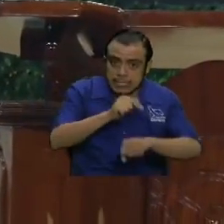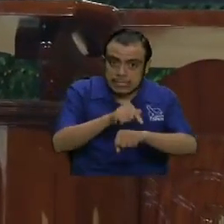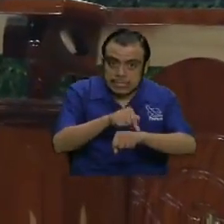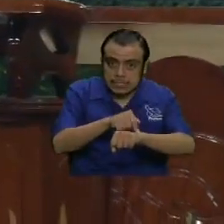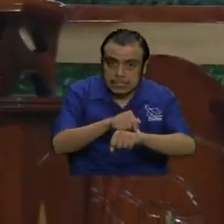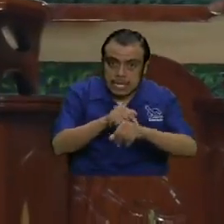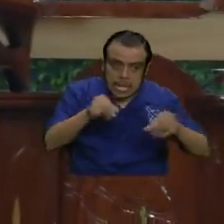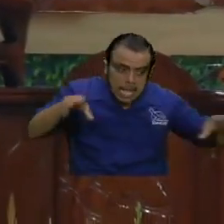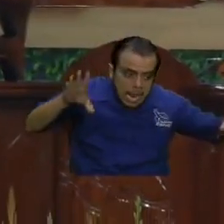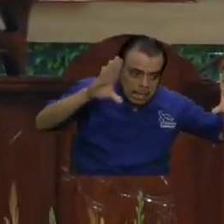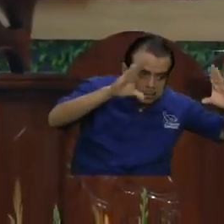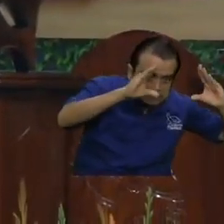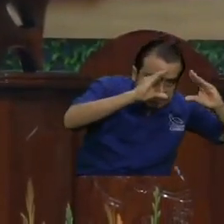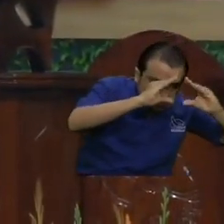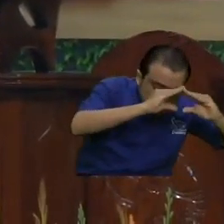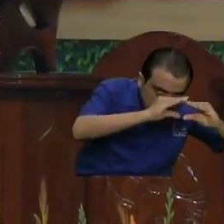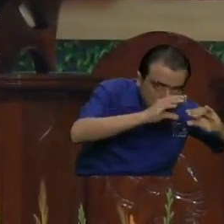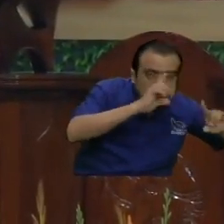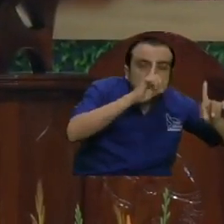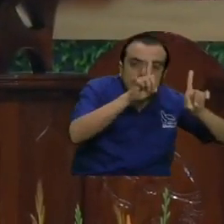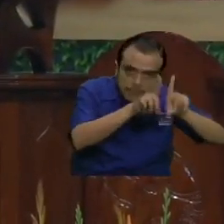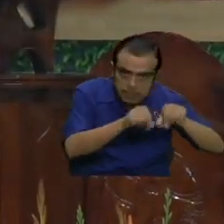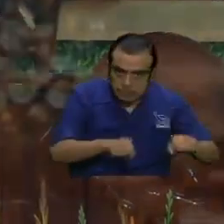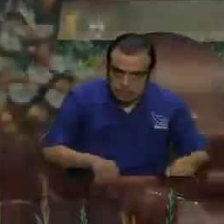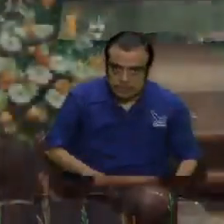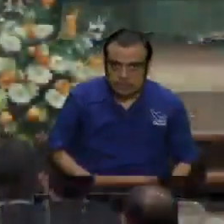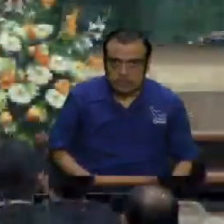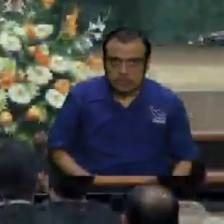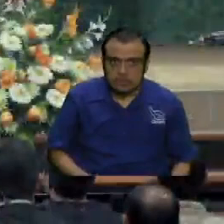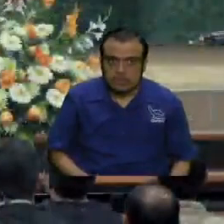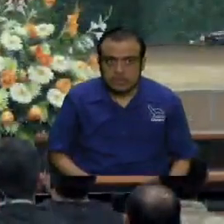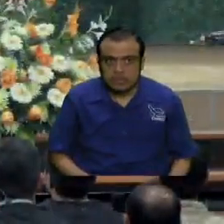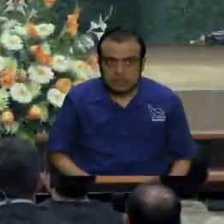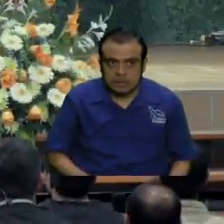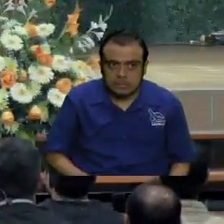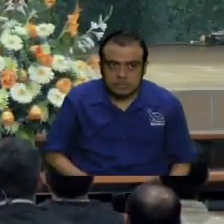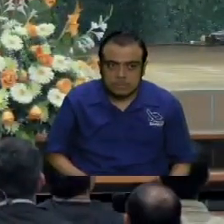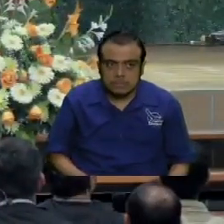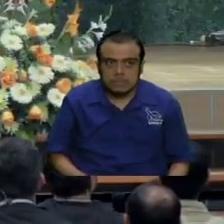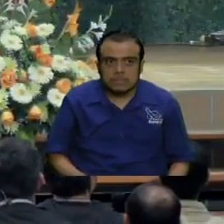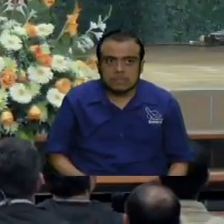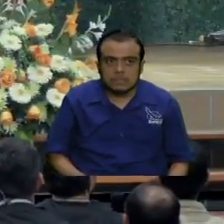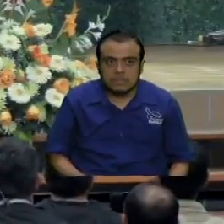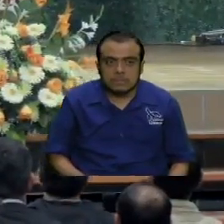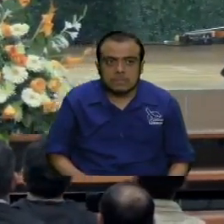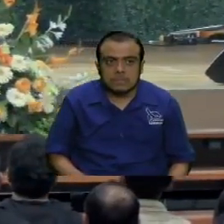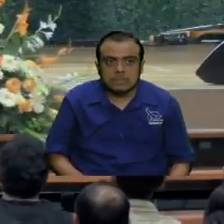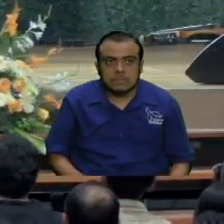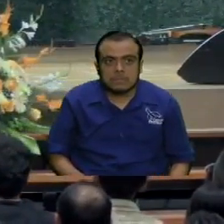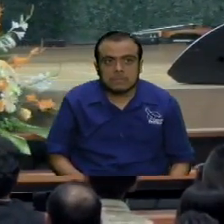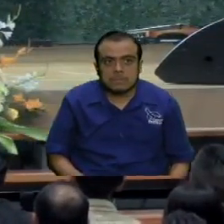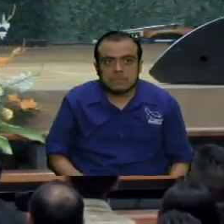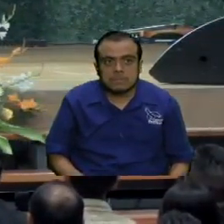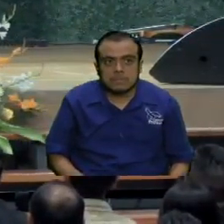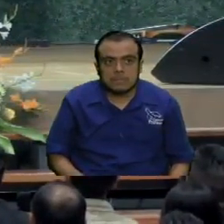las tinieblas tienen su tiempo ok miren pues se lo voy a mostrar